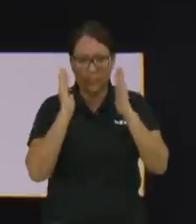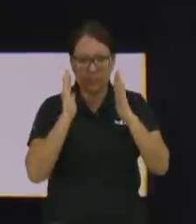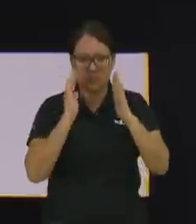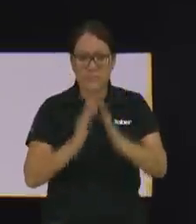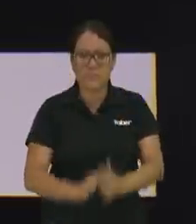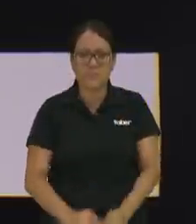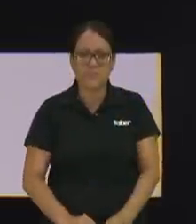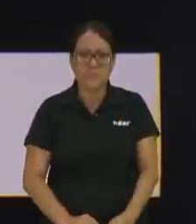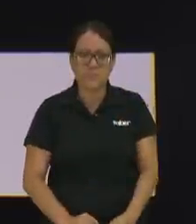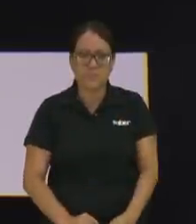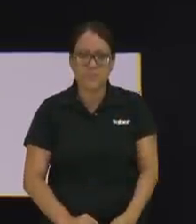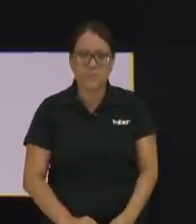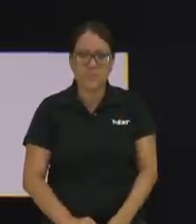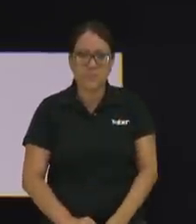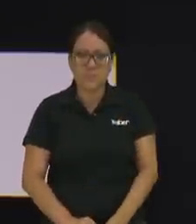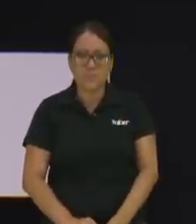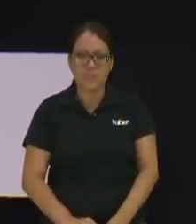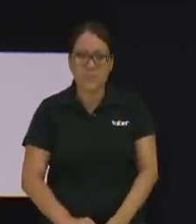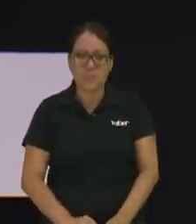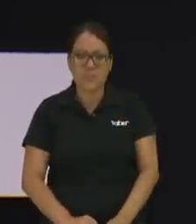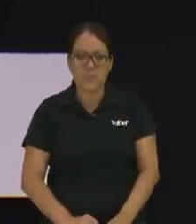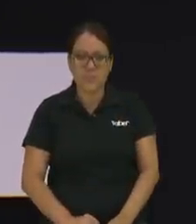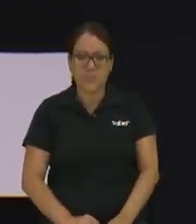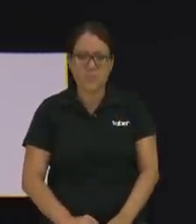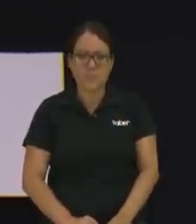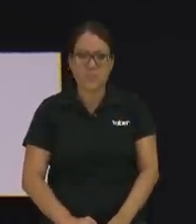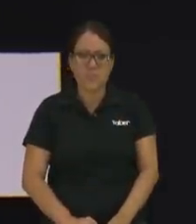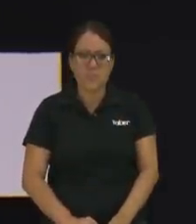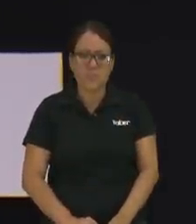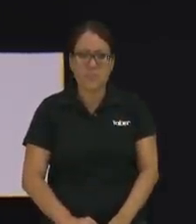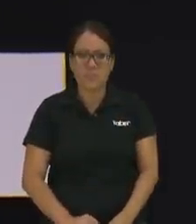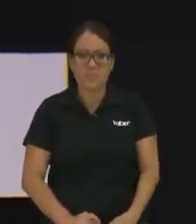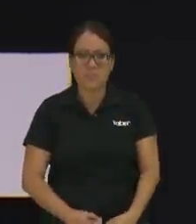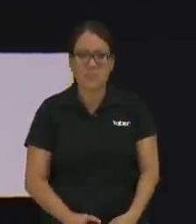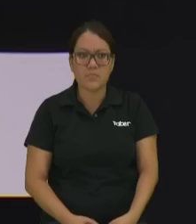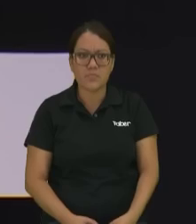espinos y lazos hay en el camino del quien